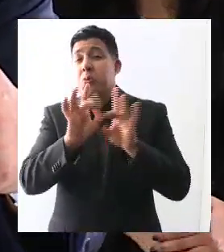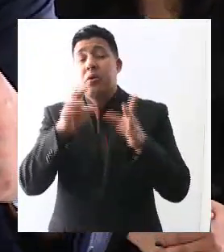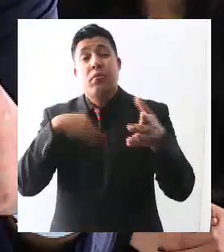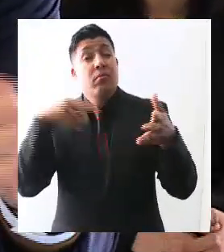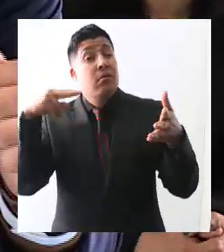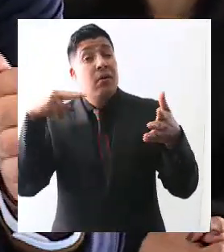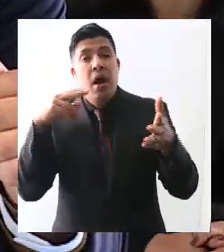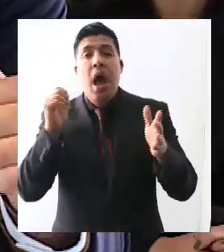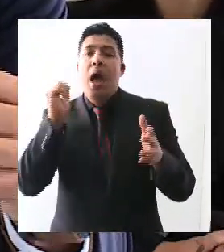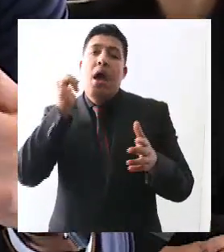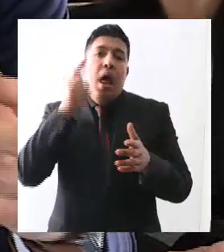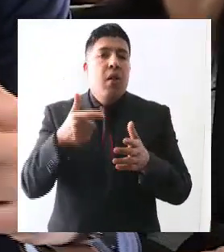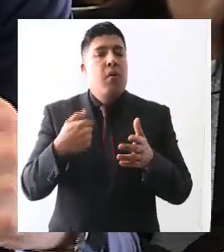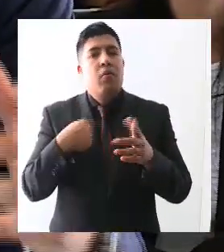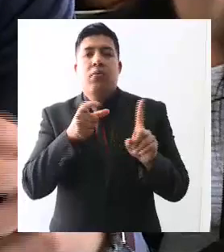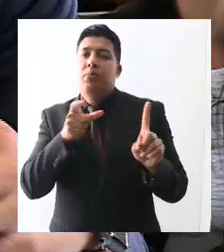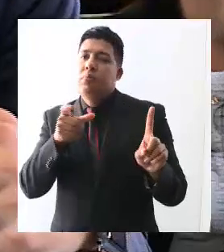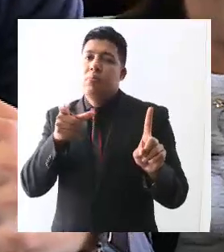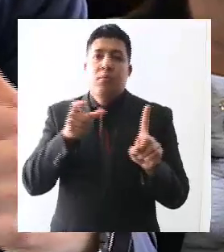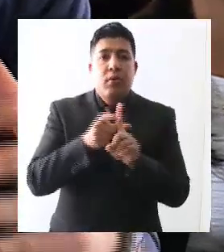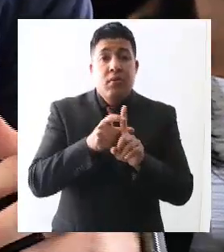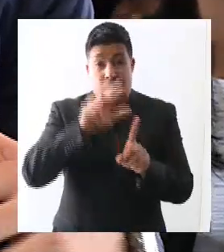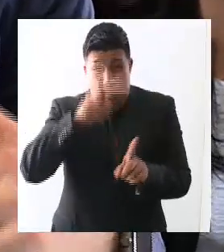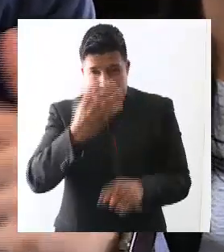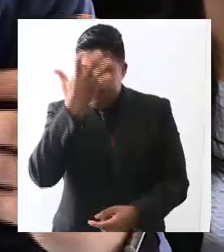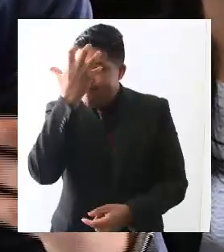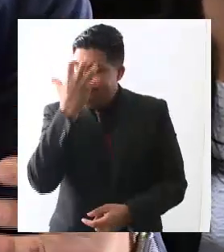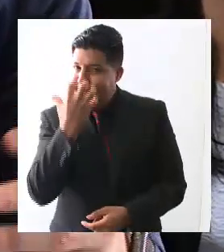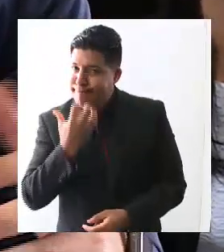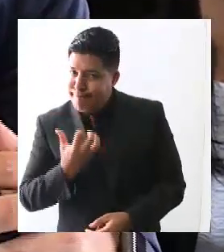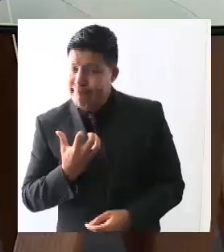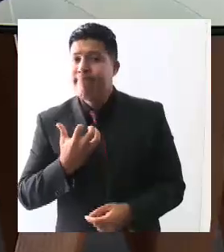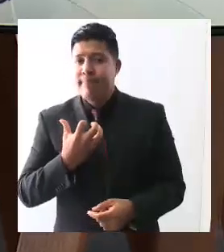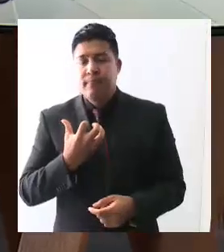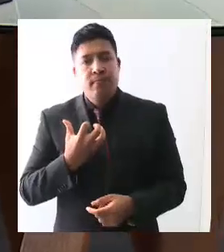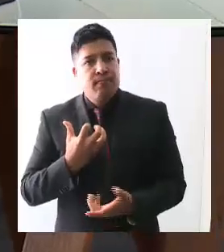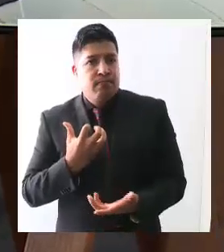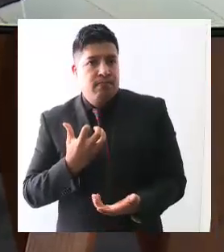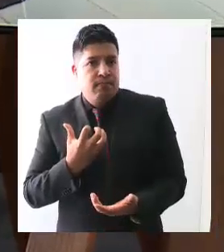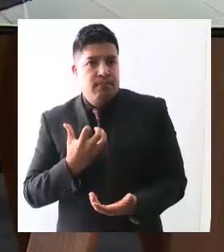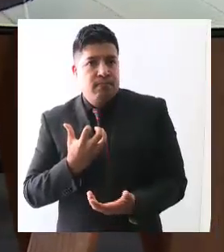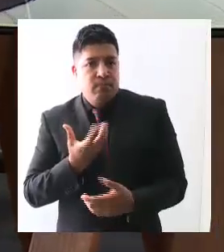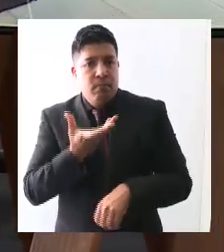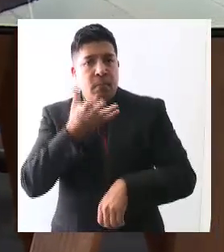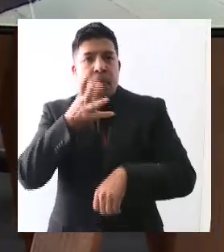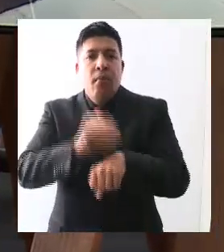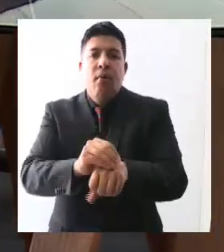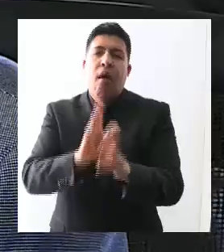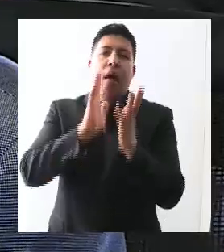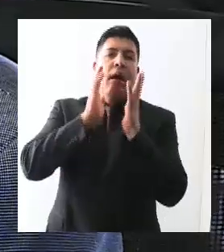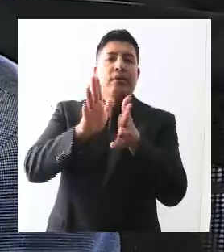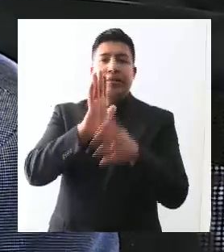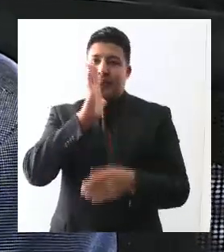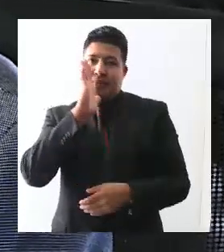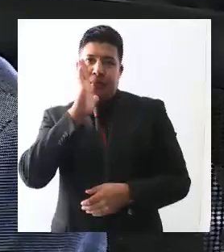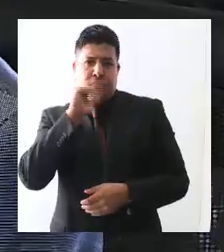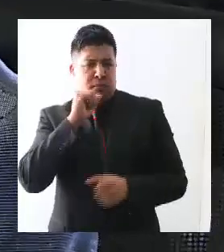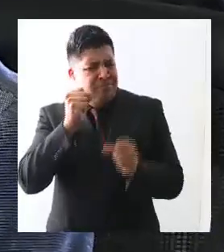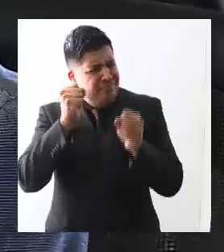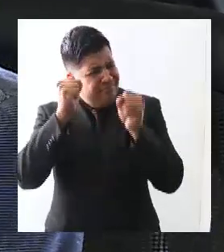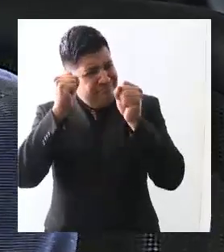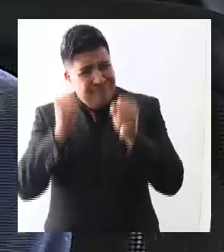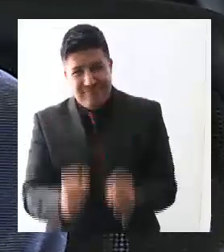de la violencia. Entonces es muy triste el caso, no podemos permitirlo, llevamos la secuencia y seguro habrá sanciones